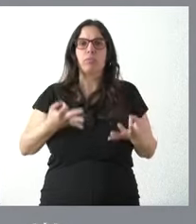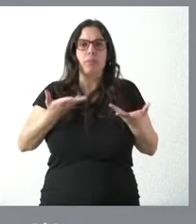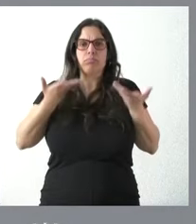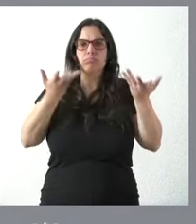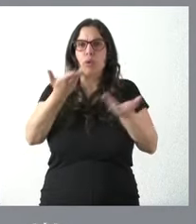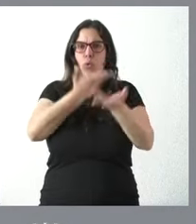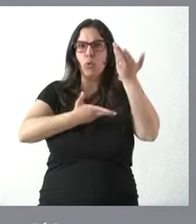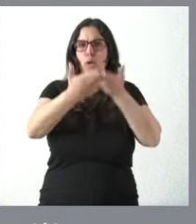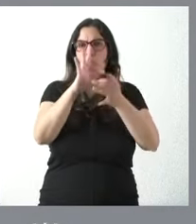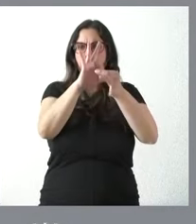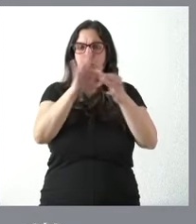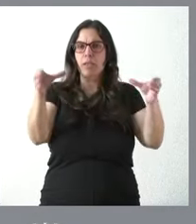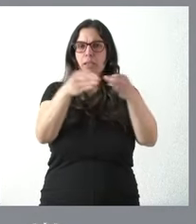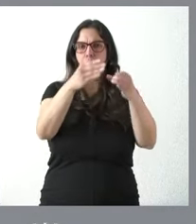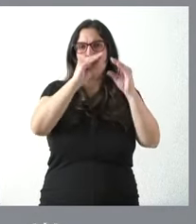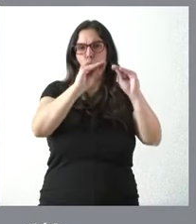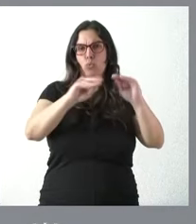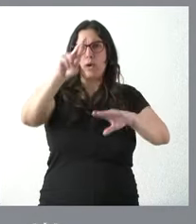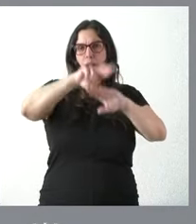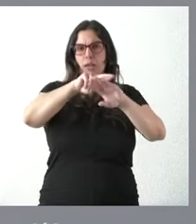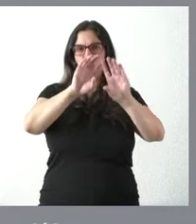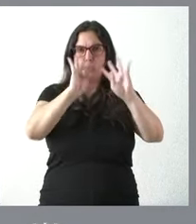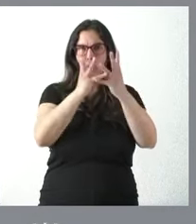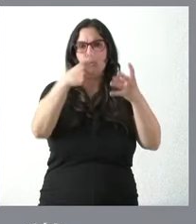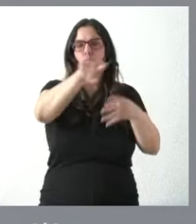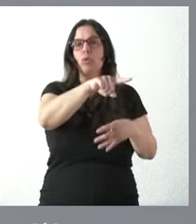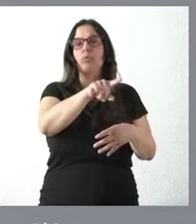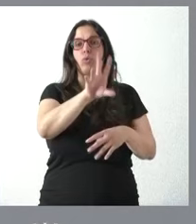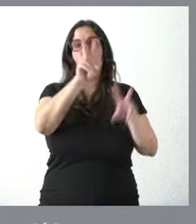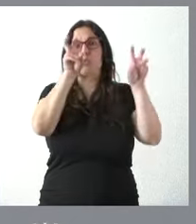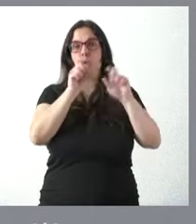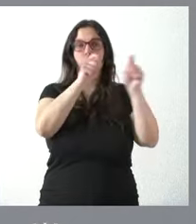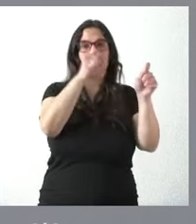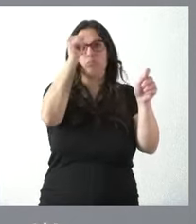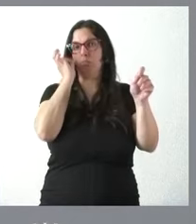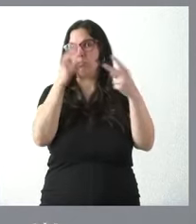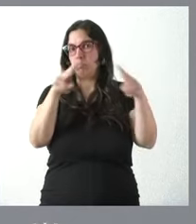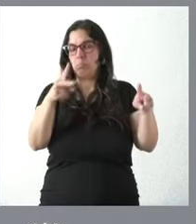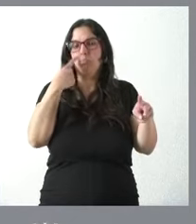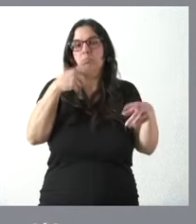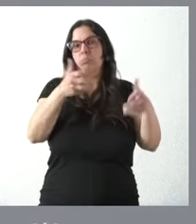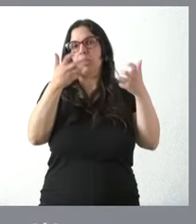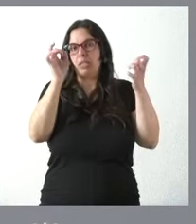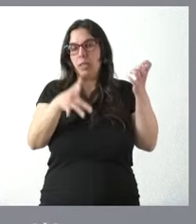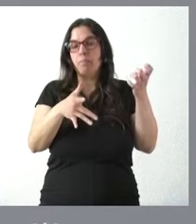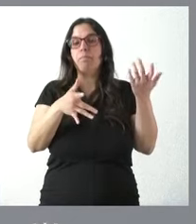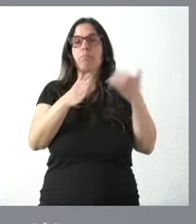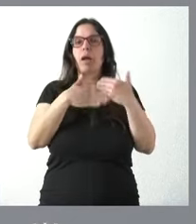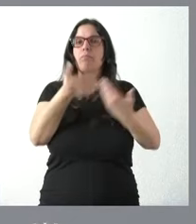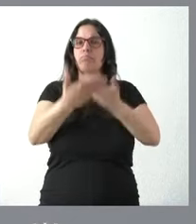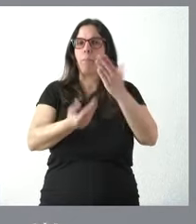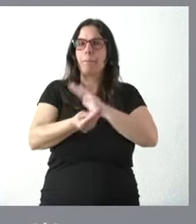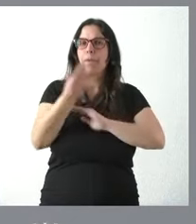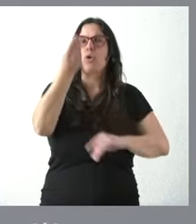con el equipo rectoral que salga elegido con el nuevo rector o la nueva rectora para seguir mejorando